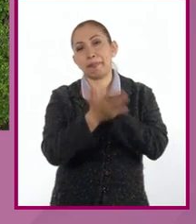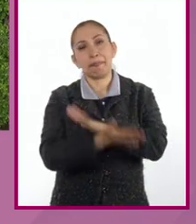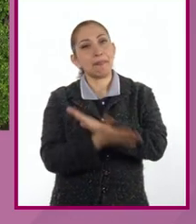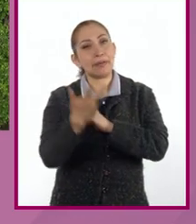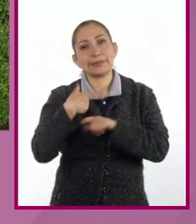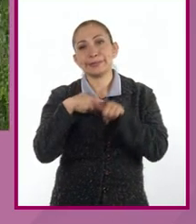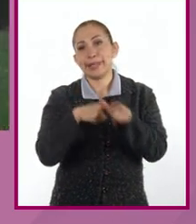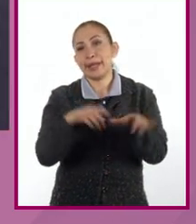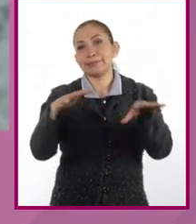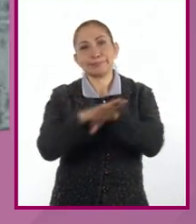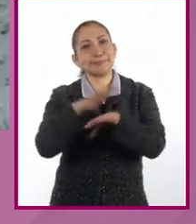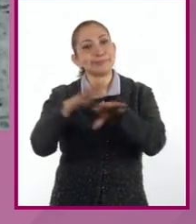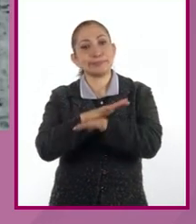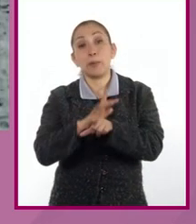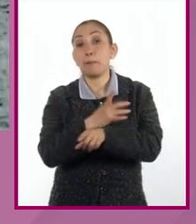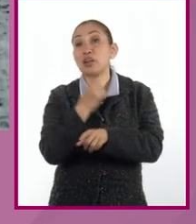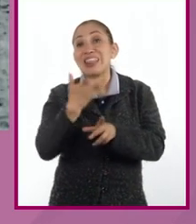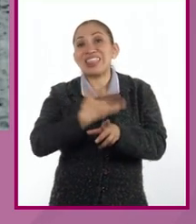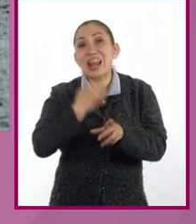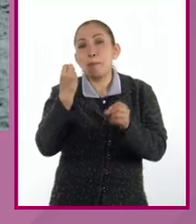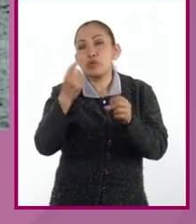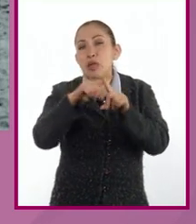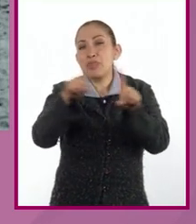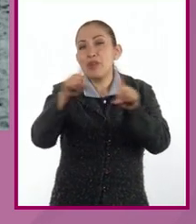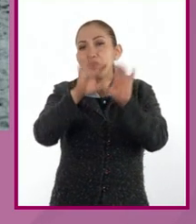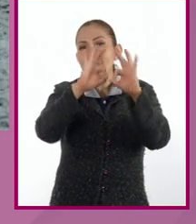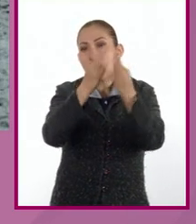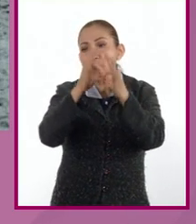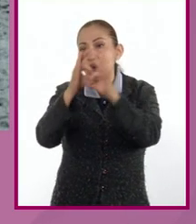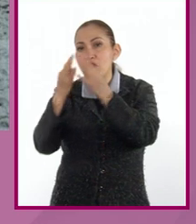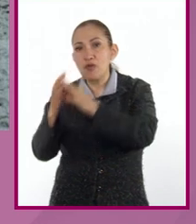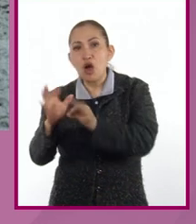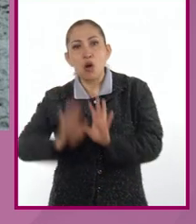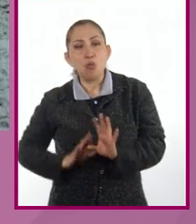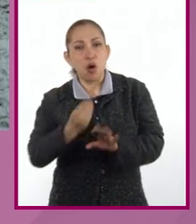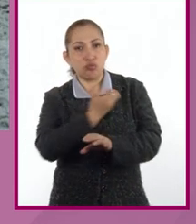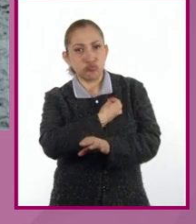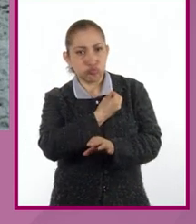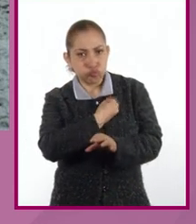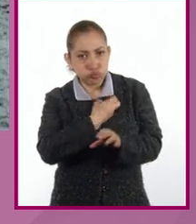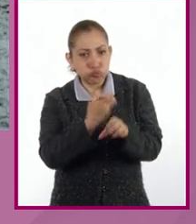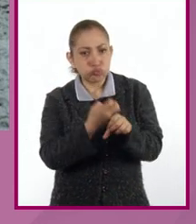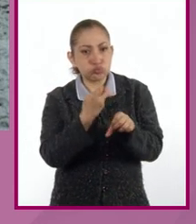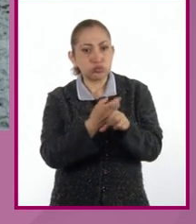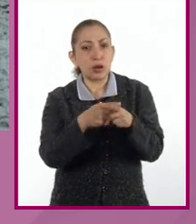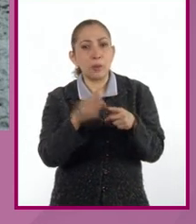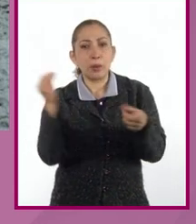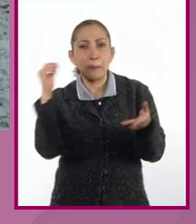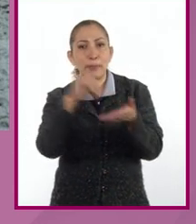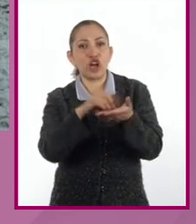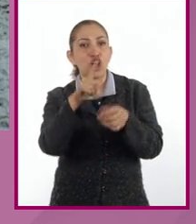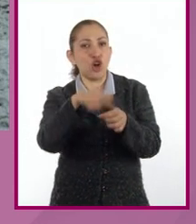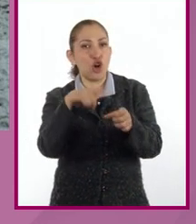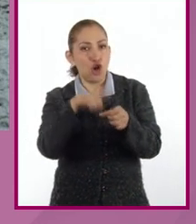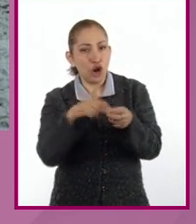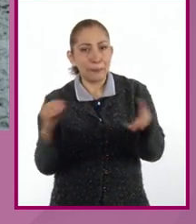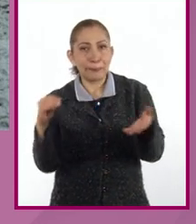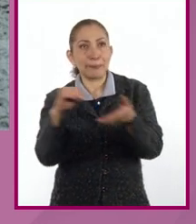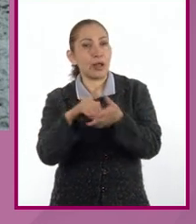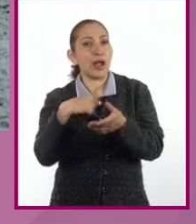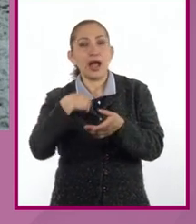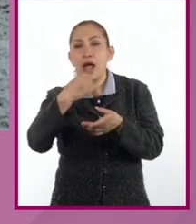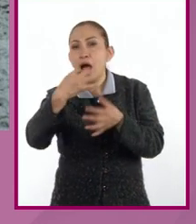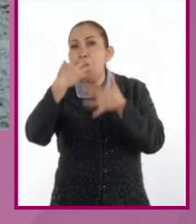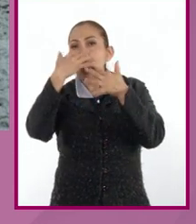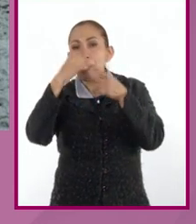yo creo que seguirá evolucionando porque ya tiene muchas variantes, ya tiene muchos tipos de resistencias, ya le puedes adicionar colores, le puedes adicionar